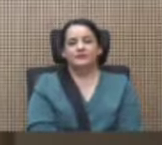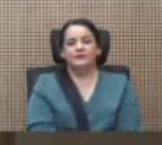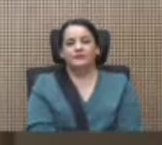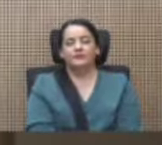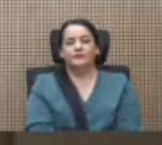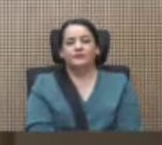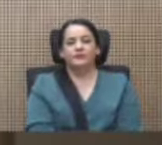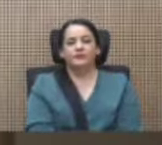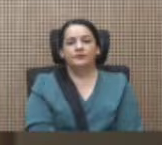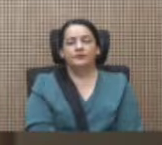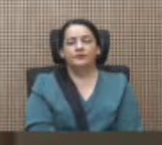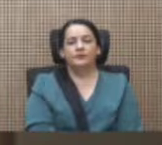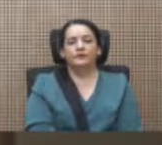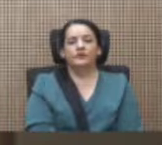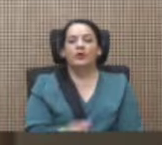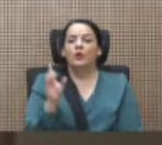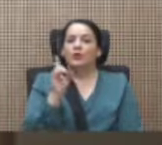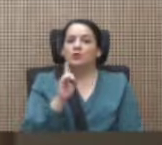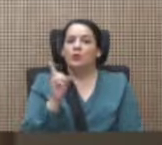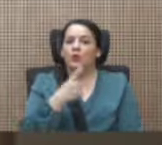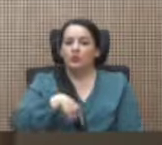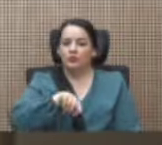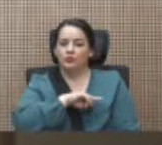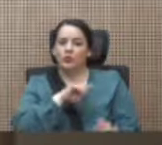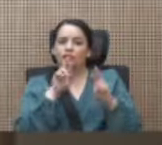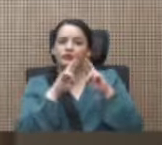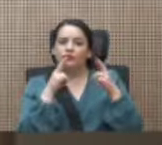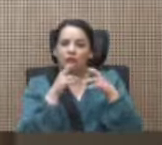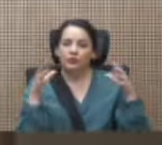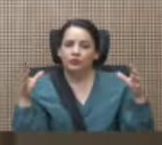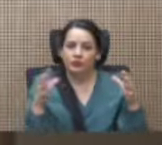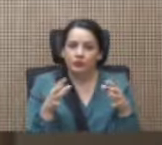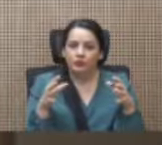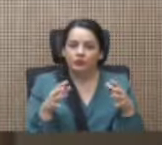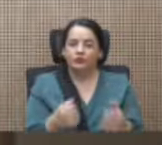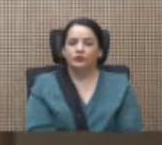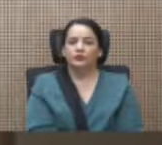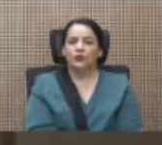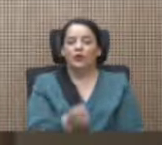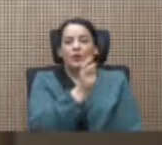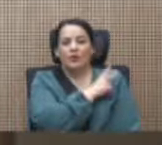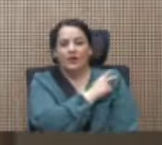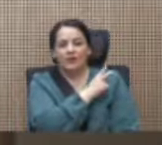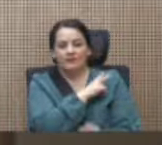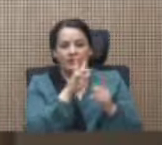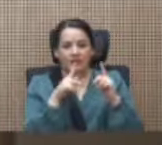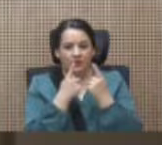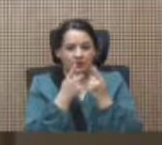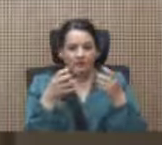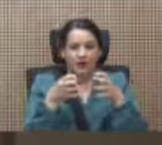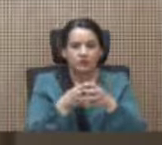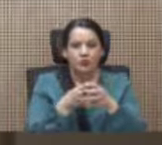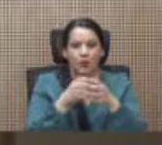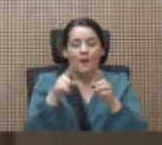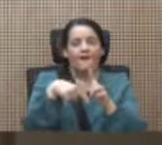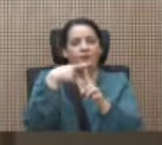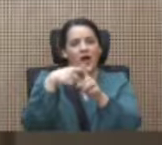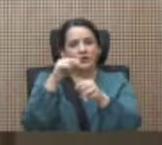donde nos reunimos los jefes de fracción y los subjefes